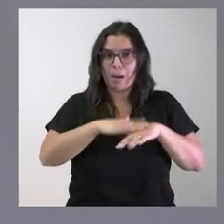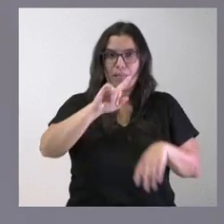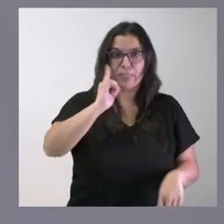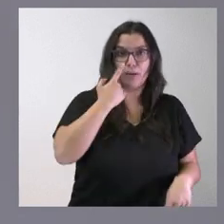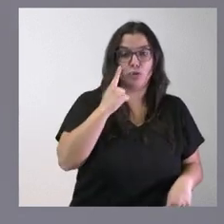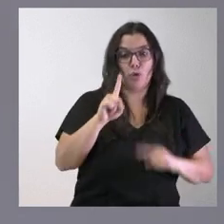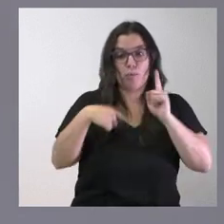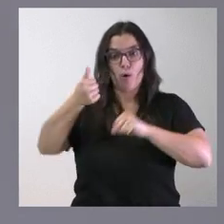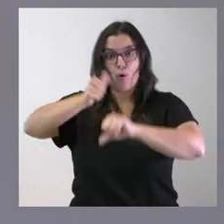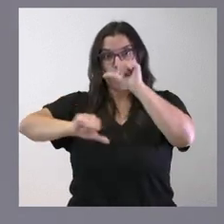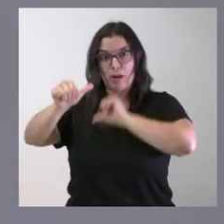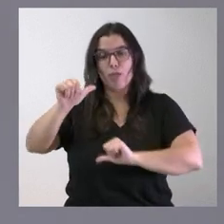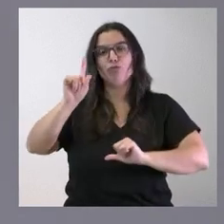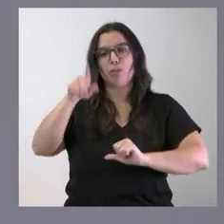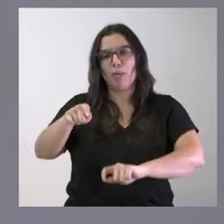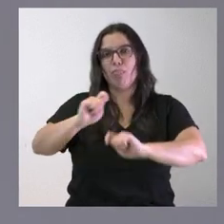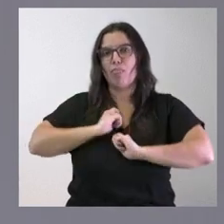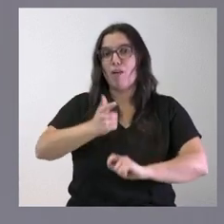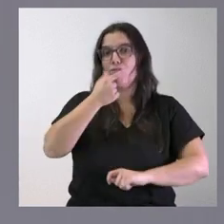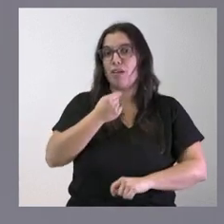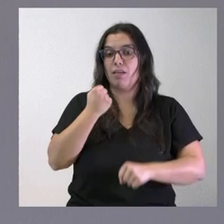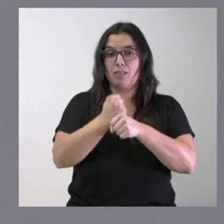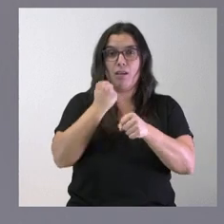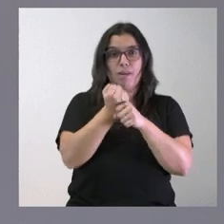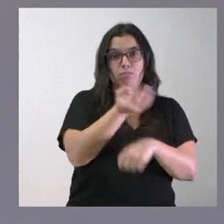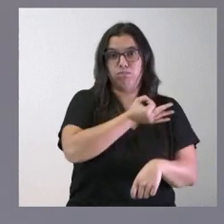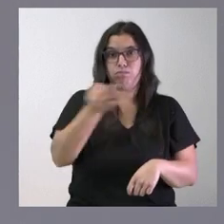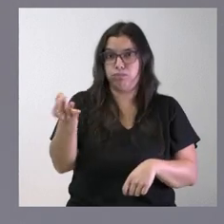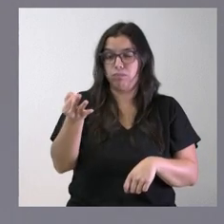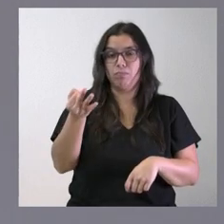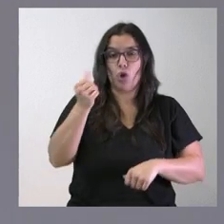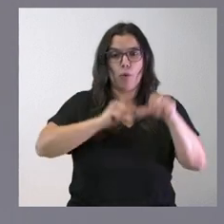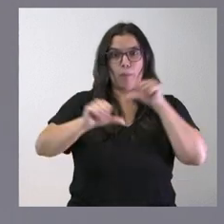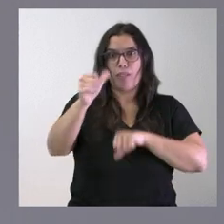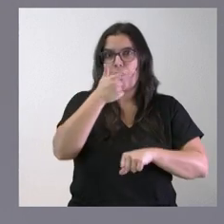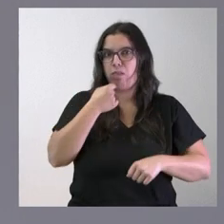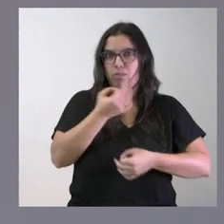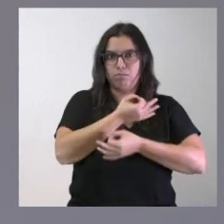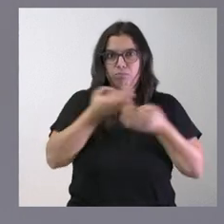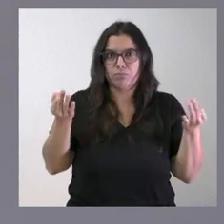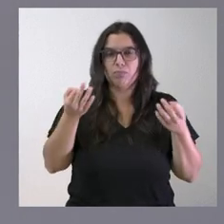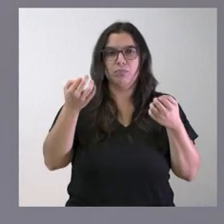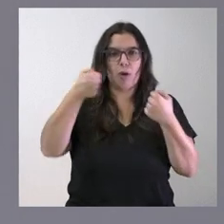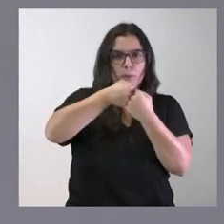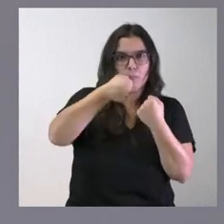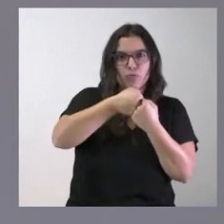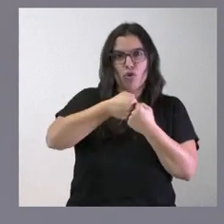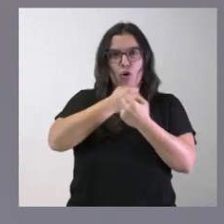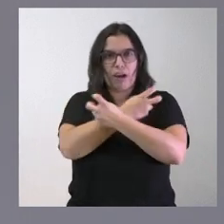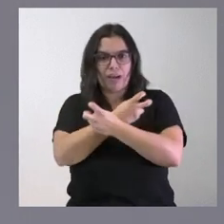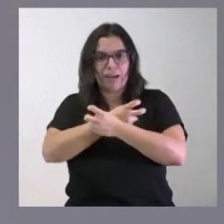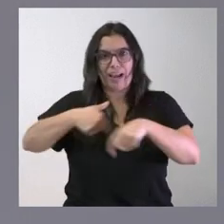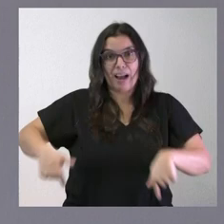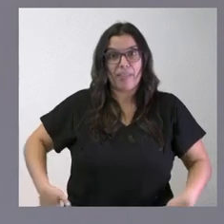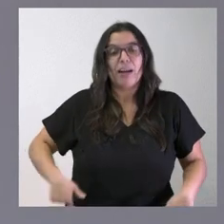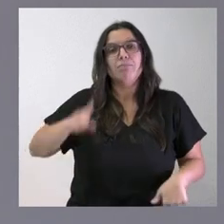que va a permitir también no solamente es la eficacia en este tipo de actuaciones y operaciones de prótesis de rodilla y prótesis de cadera, sino